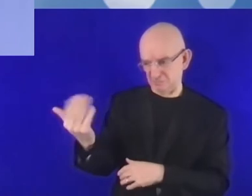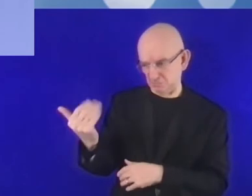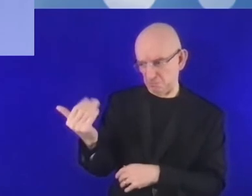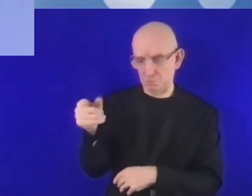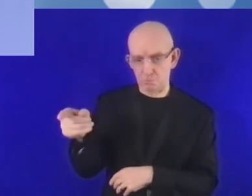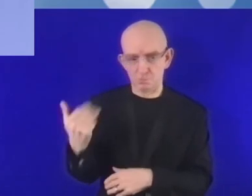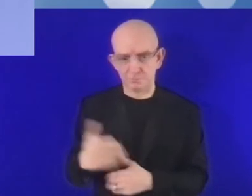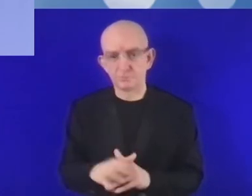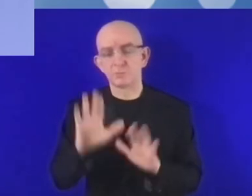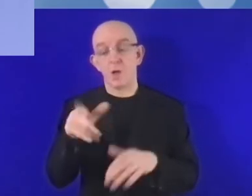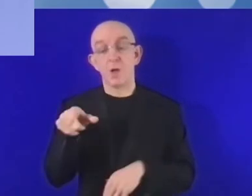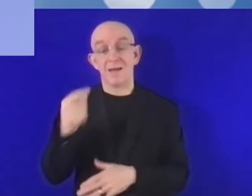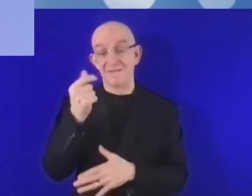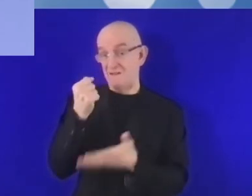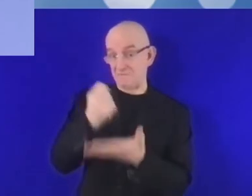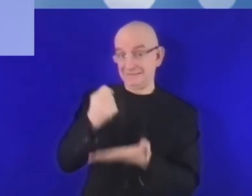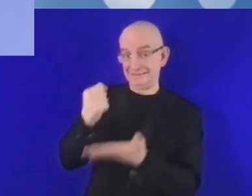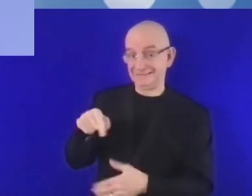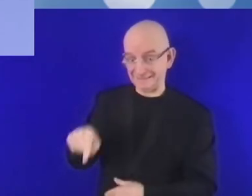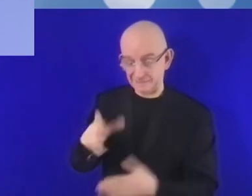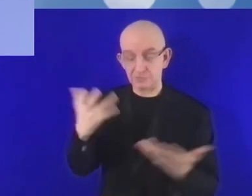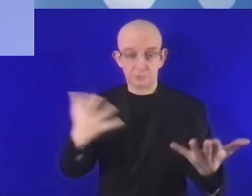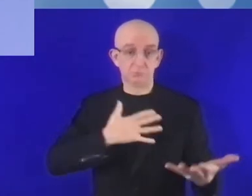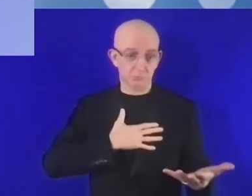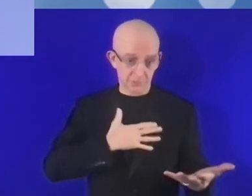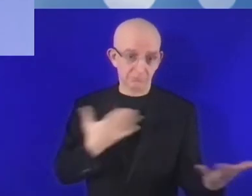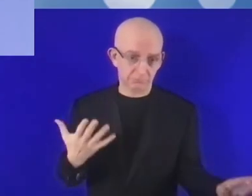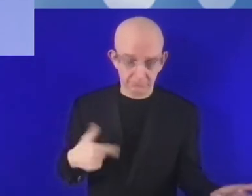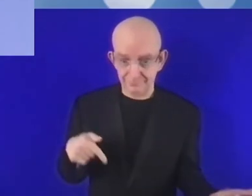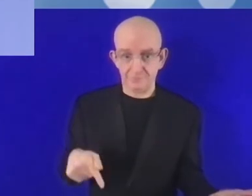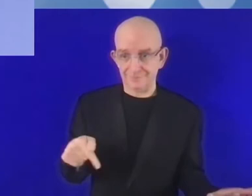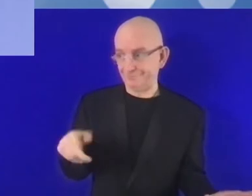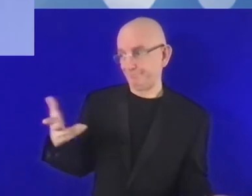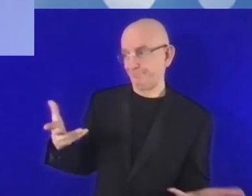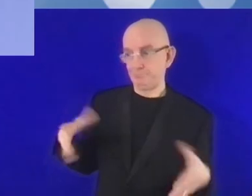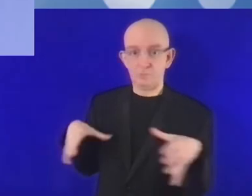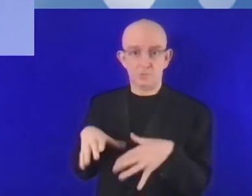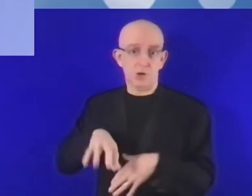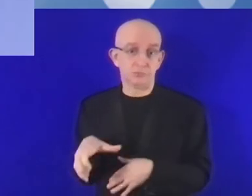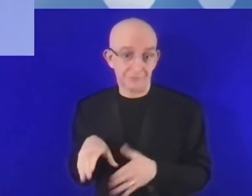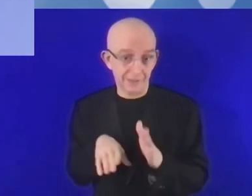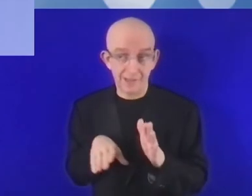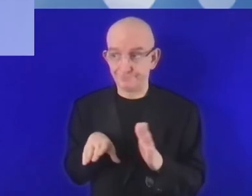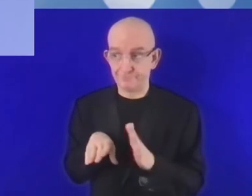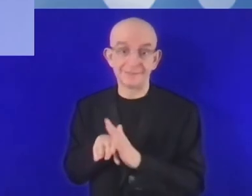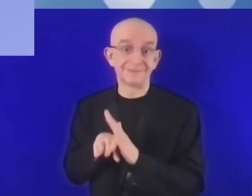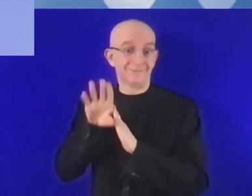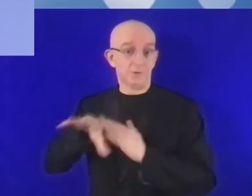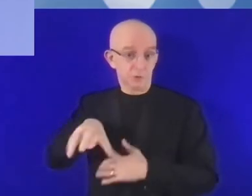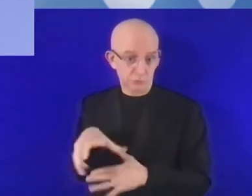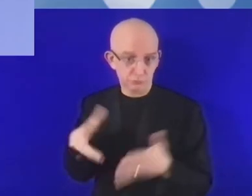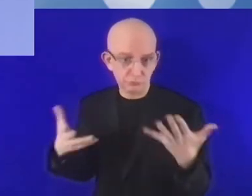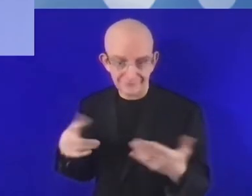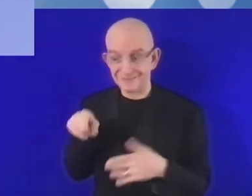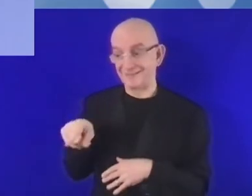segundos. Por favor. Sí, en cuanto a la financiación, yo vengo de un país que está en vías de desarrollo. Por eso